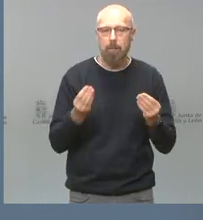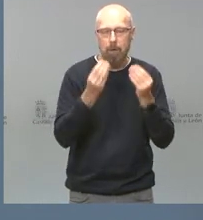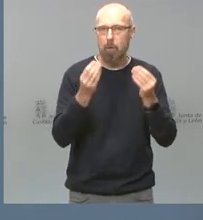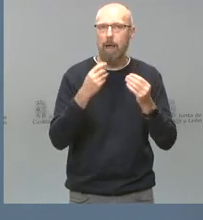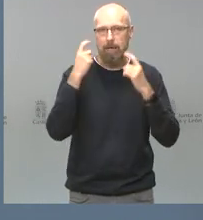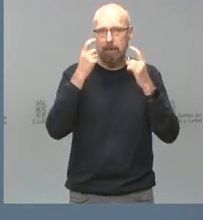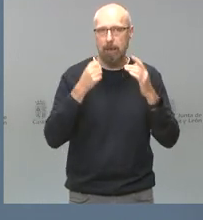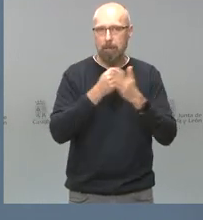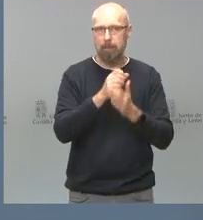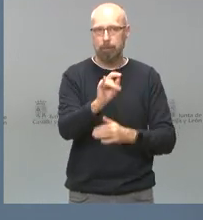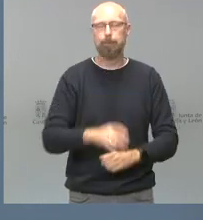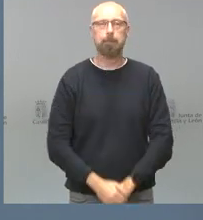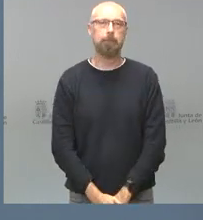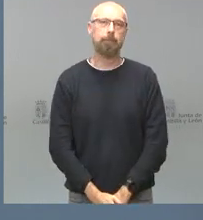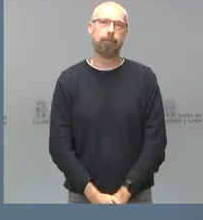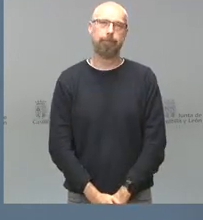¿Tenemos alguna pregunta más?